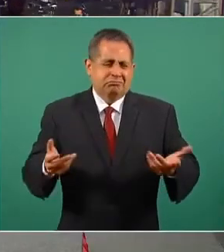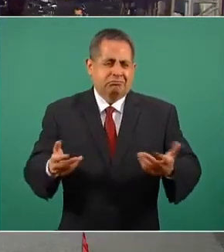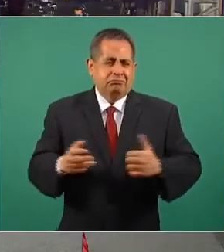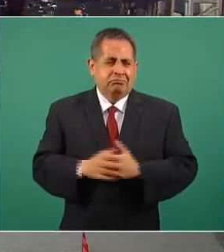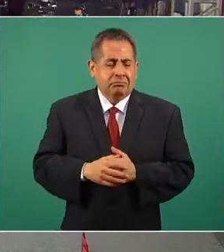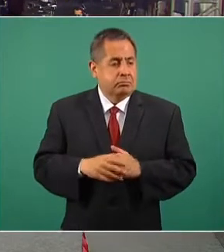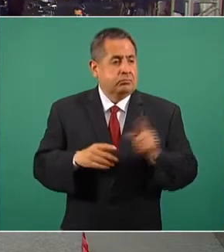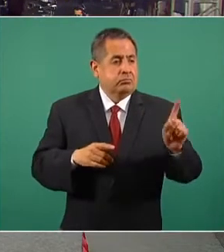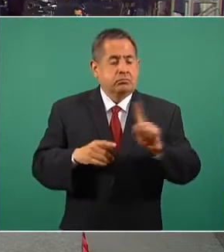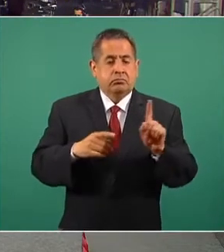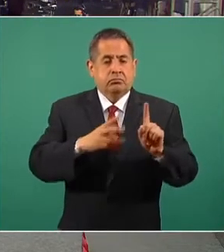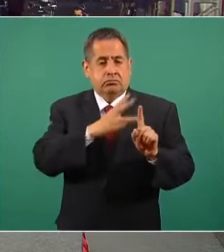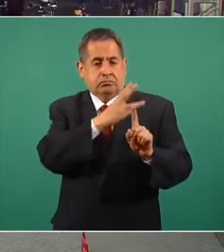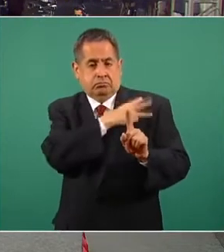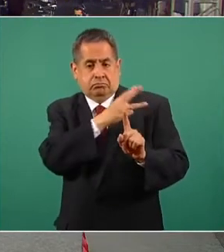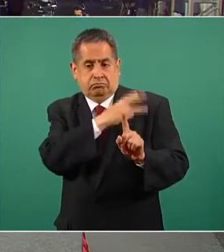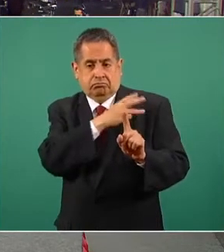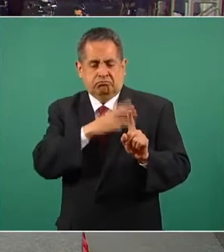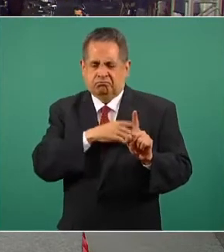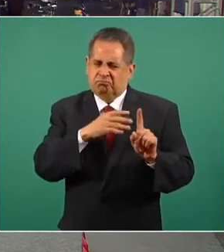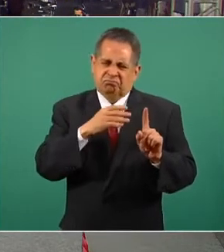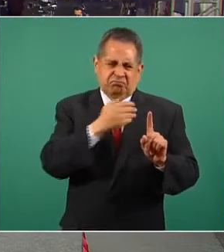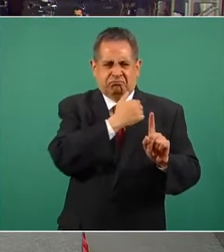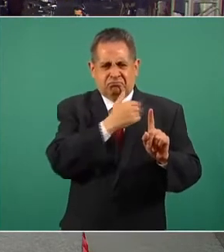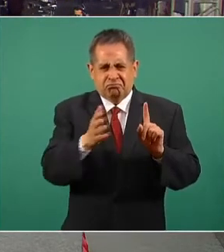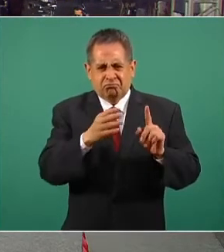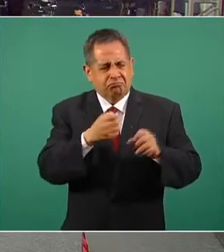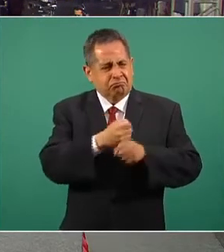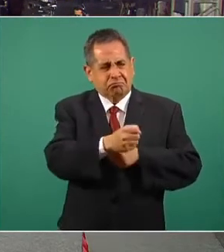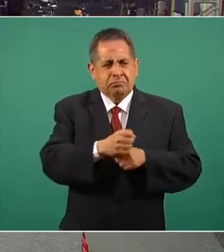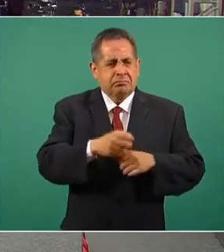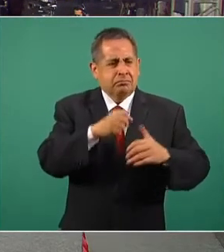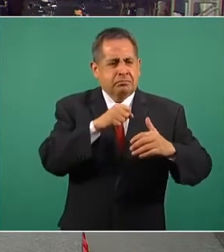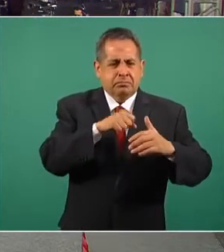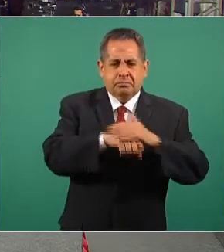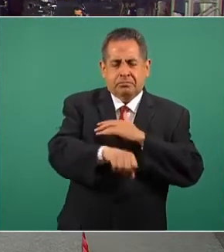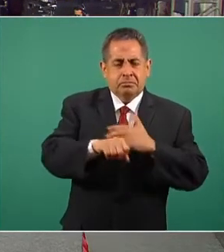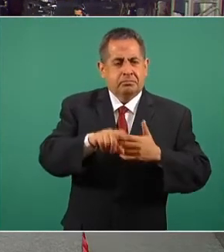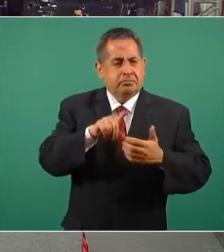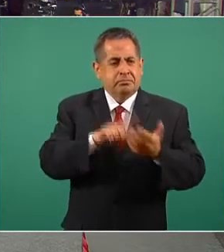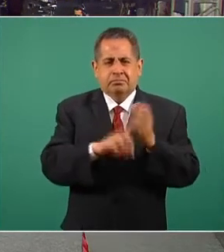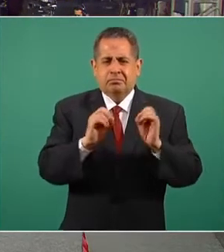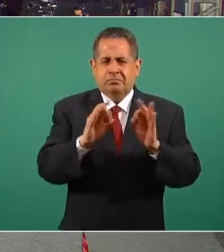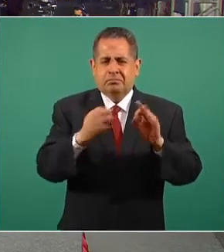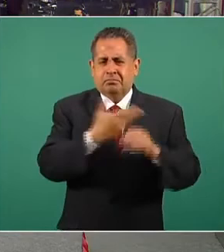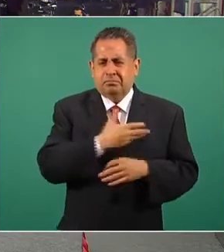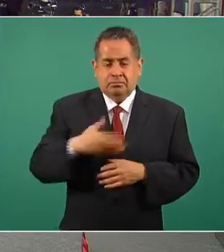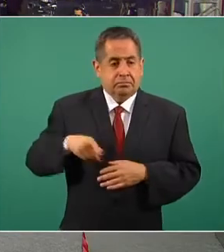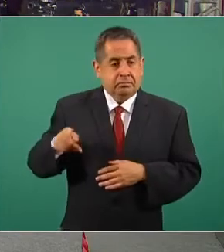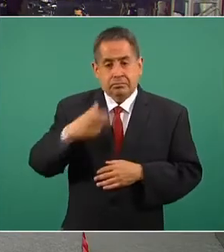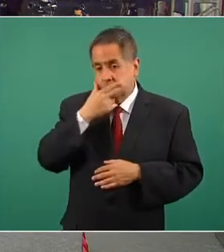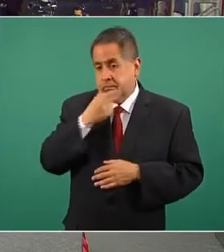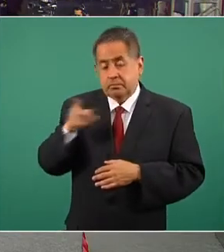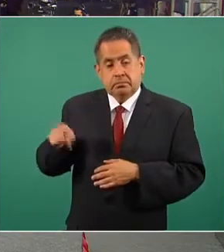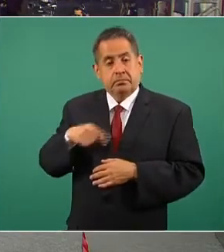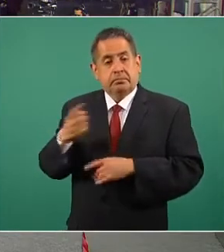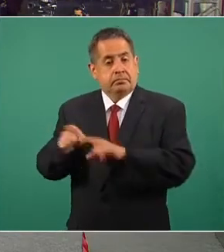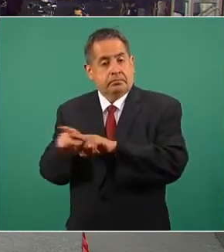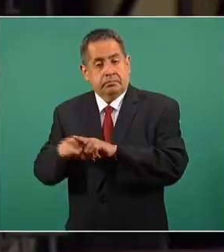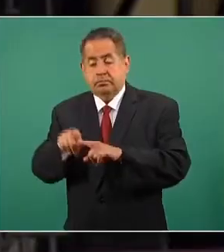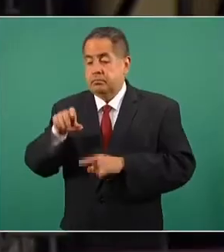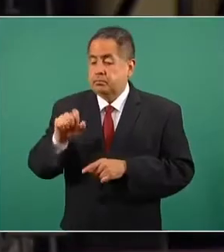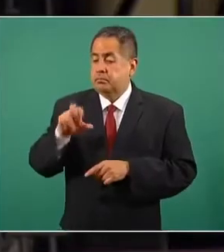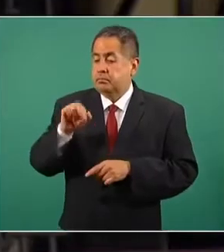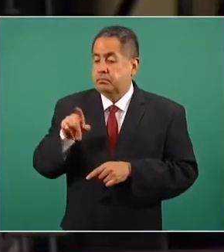Cachetearon a un teniente, lo metieron a la presidencia, este señor hermano de Carolina Villano,